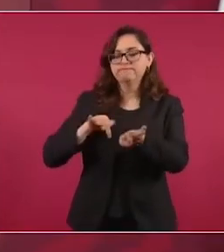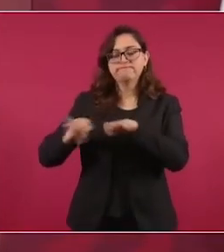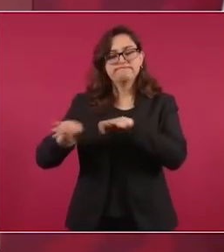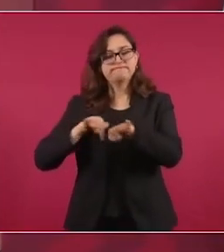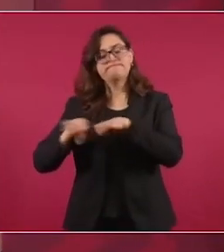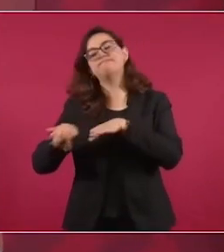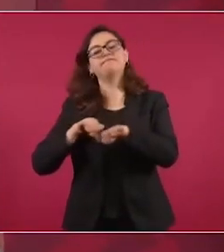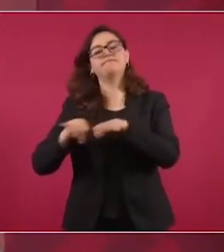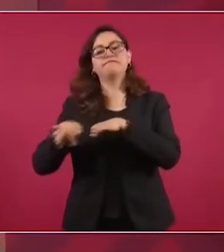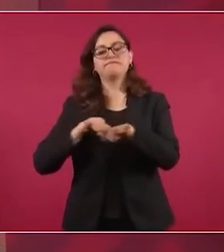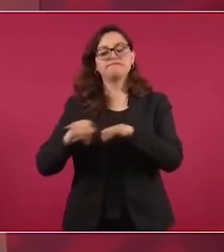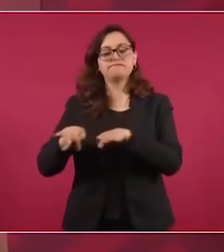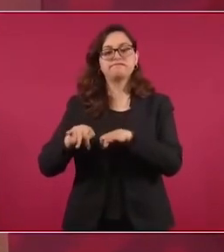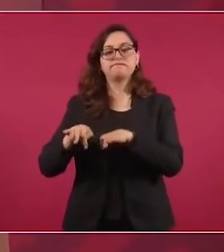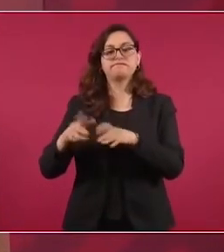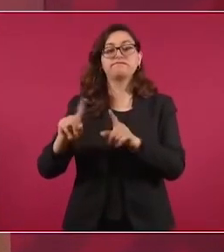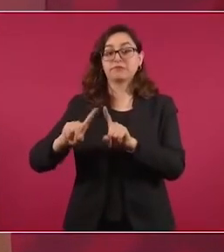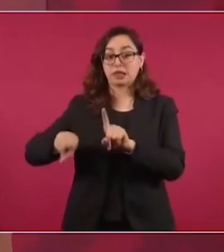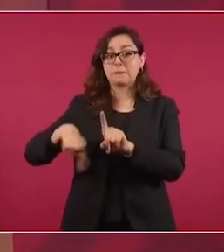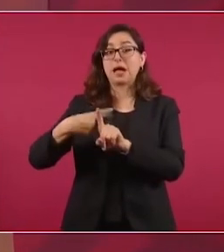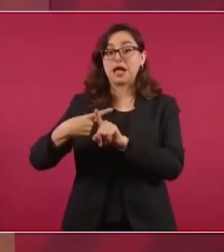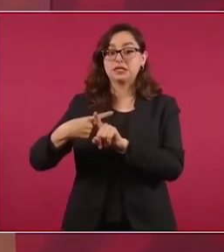adicionales